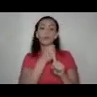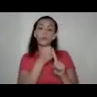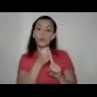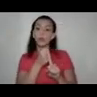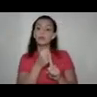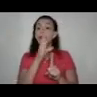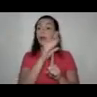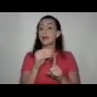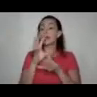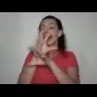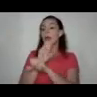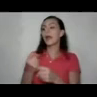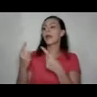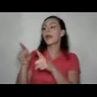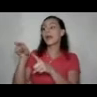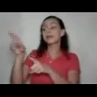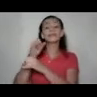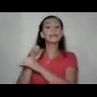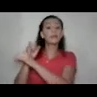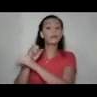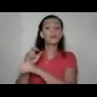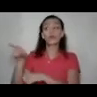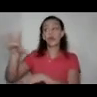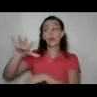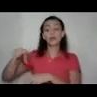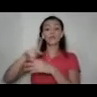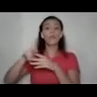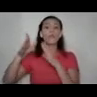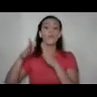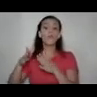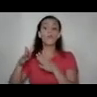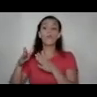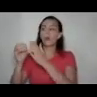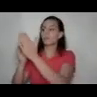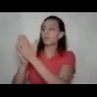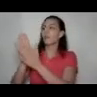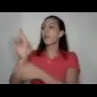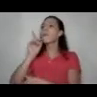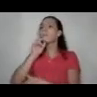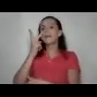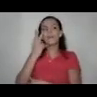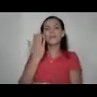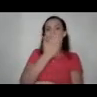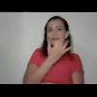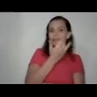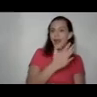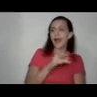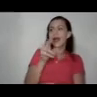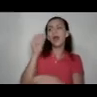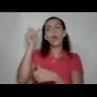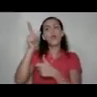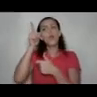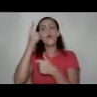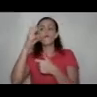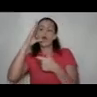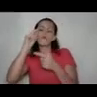habitualmente ocurre que en esas instituciones o esos profesionales impregnados con los mitos que vimos más atrás y obviamente poco informados sobre